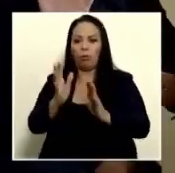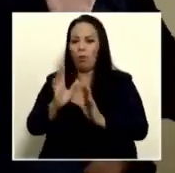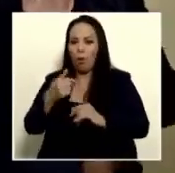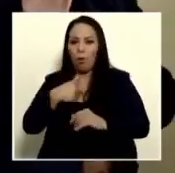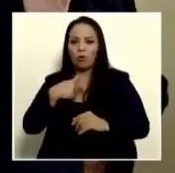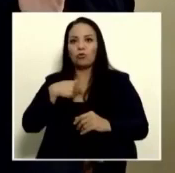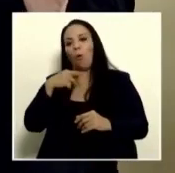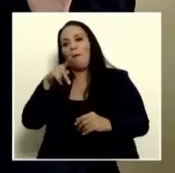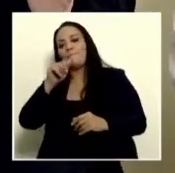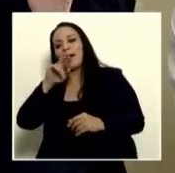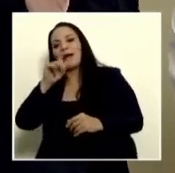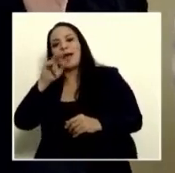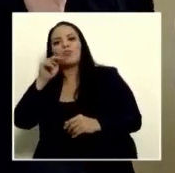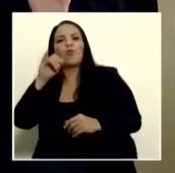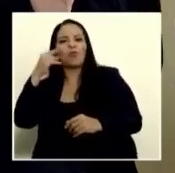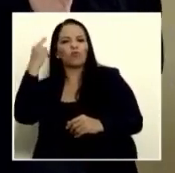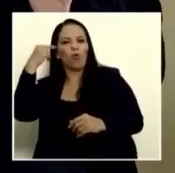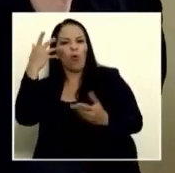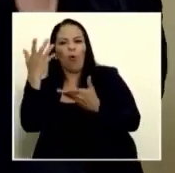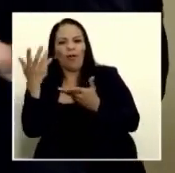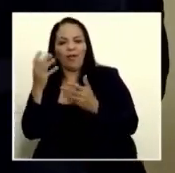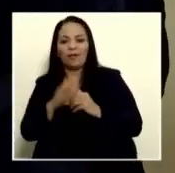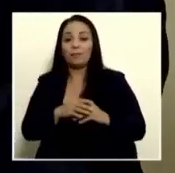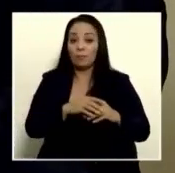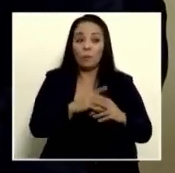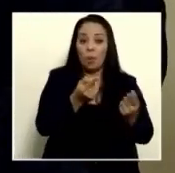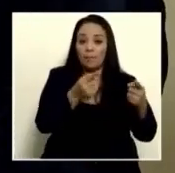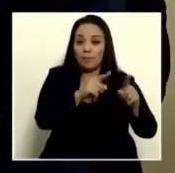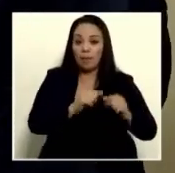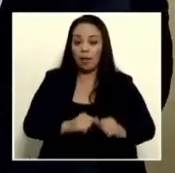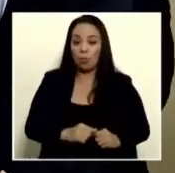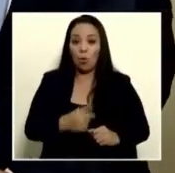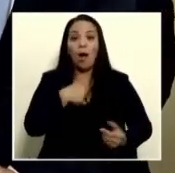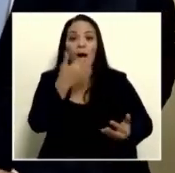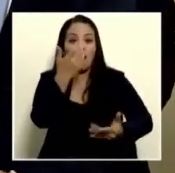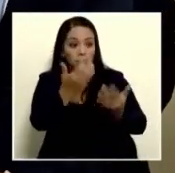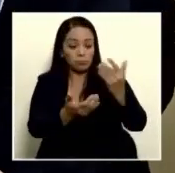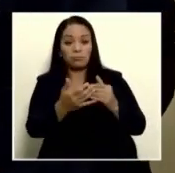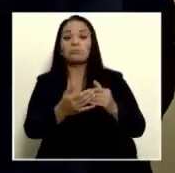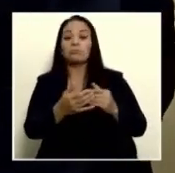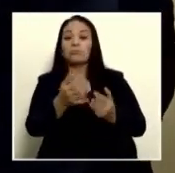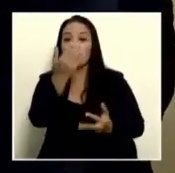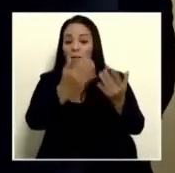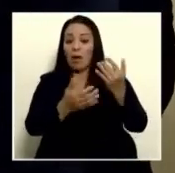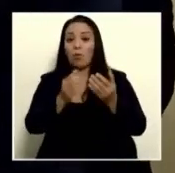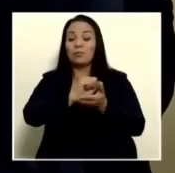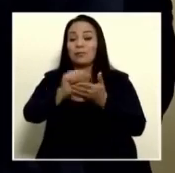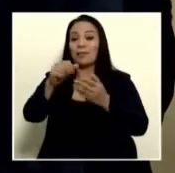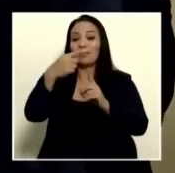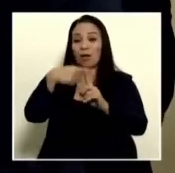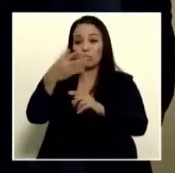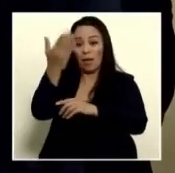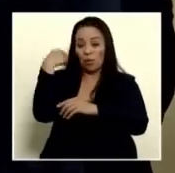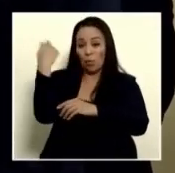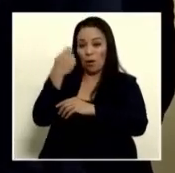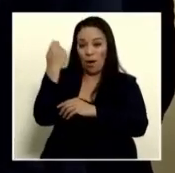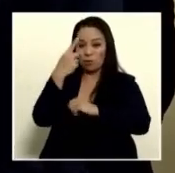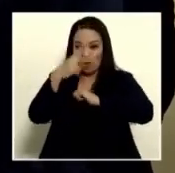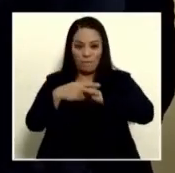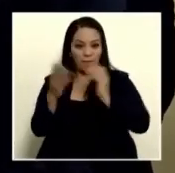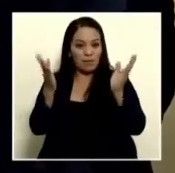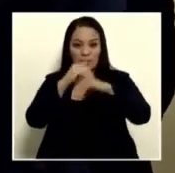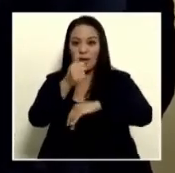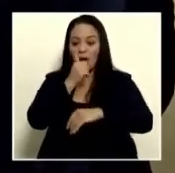soy paranoico? No, ya ha ocurrido. Han habido incendios que se han quemado hasta tres cuadras. Recordemos en Santa Cruz, Guanacaste, cuando no había agua,